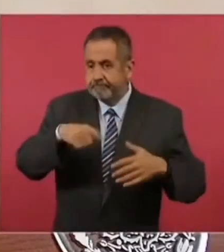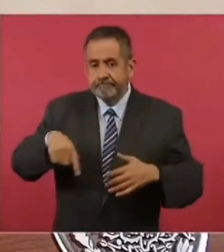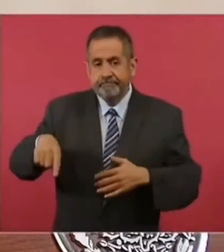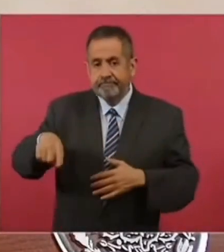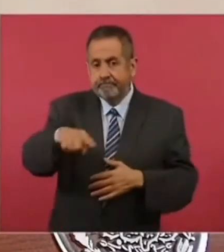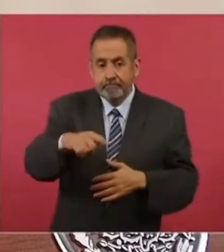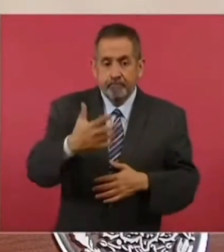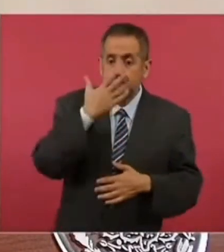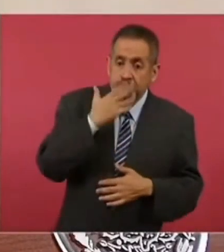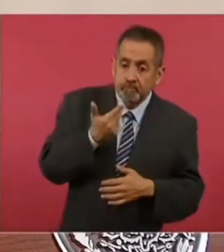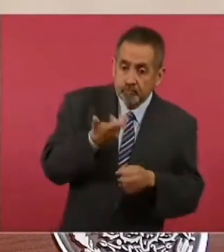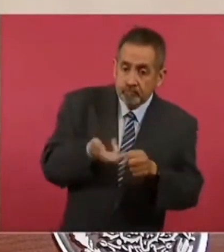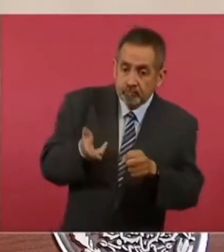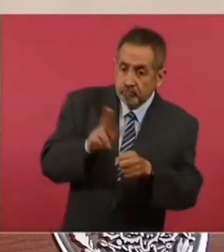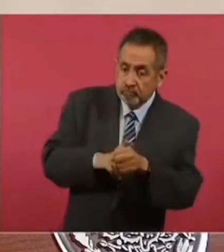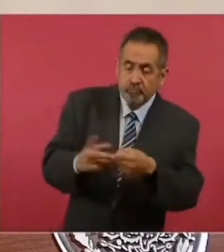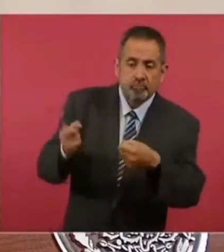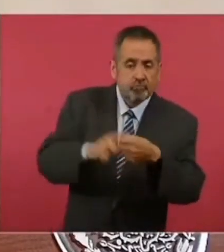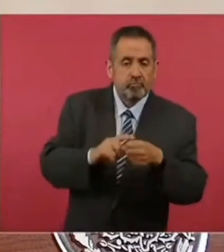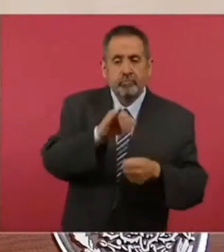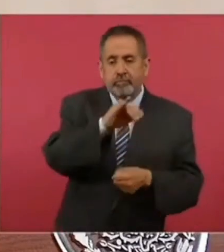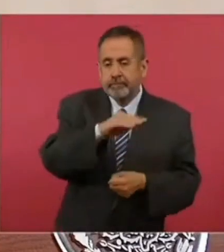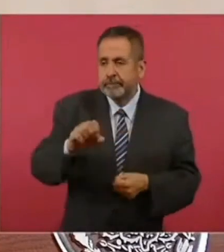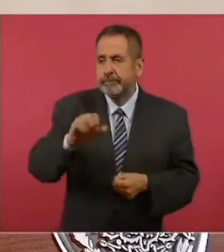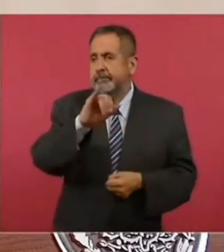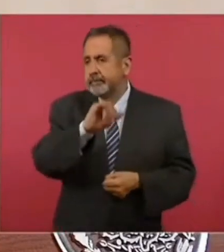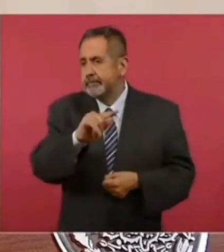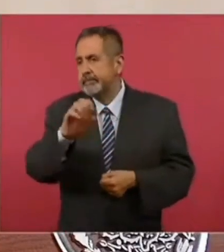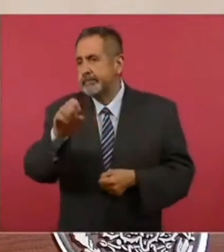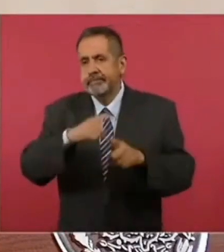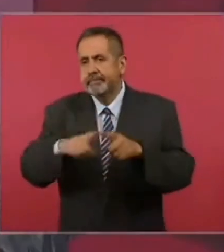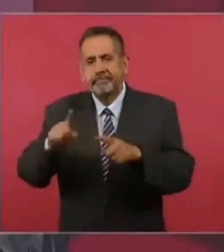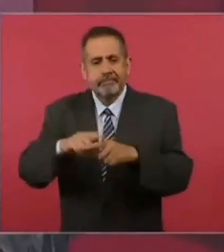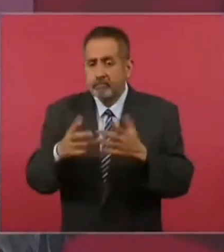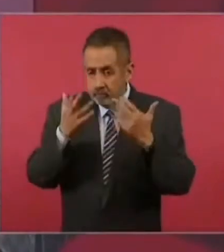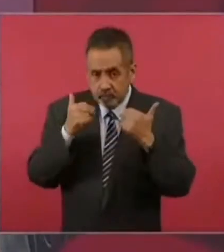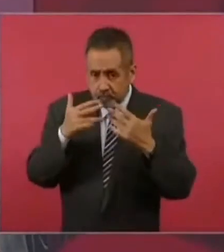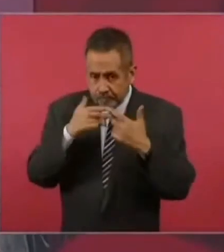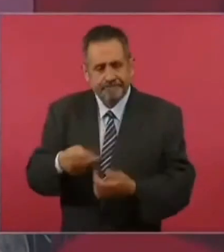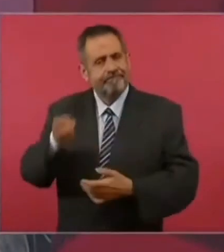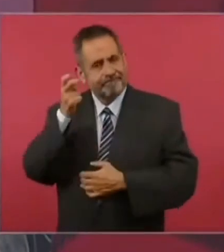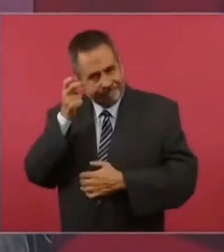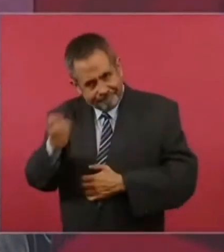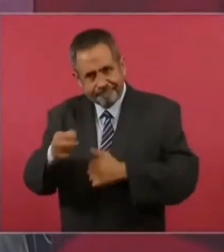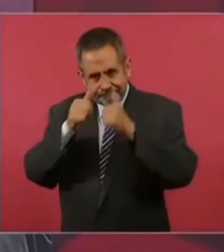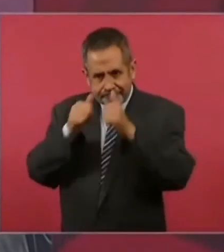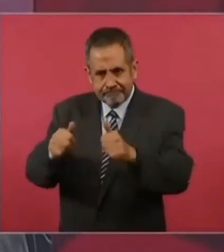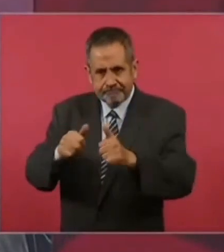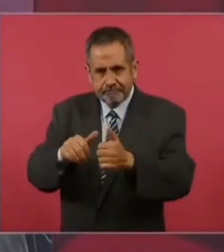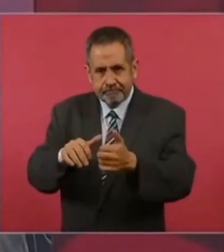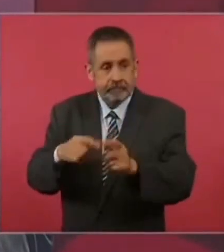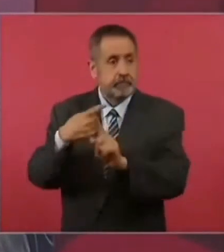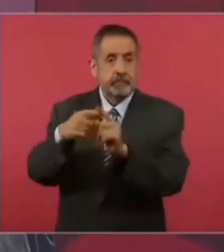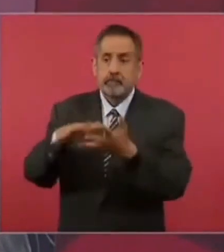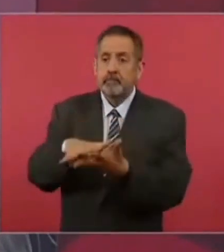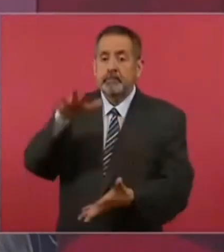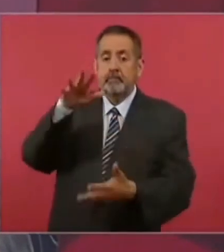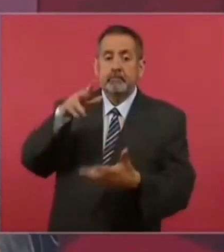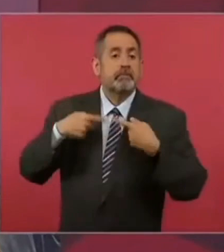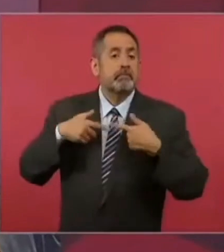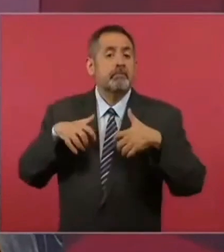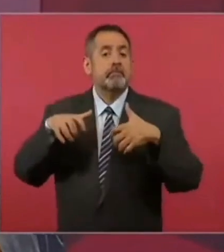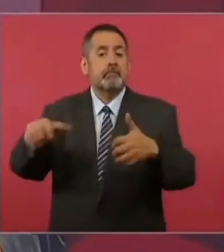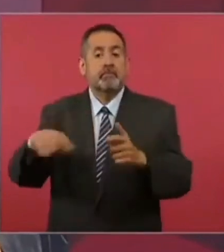quienes no cuentan con seguridad social, que es la mitad de la población del país,